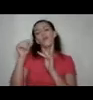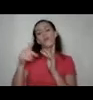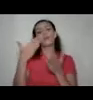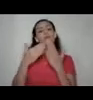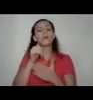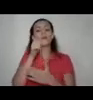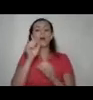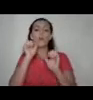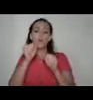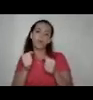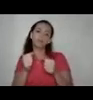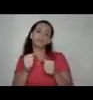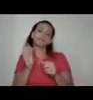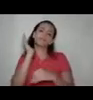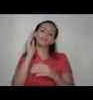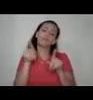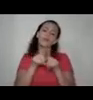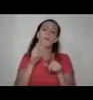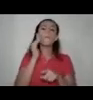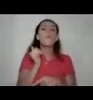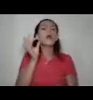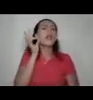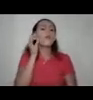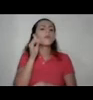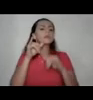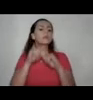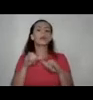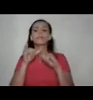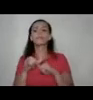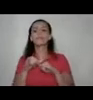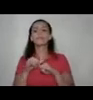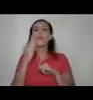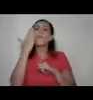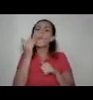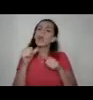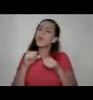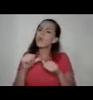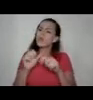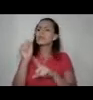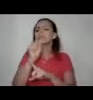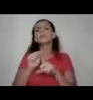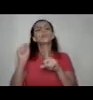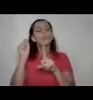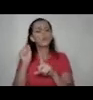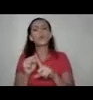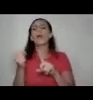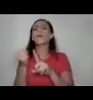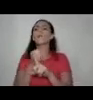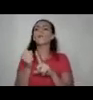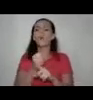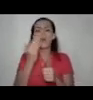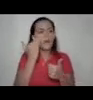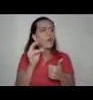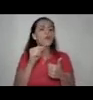podemos retomar porque las mujeres se quedan ahí se tiende a decir ¿por qué continúa una situación de violencia? ¿por qué no